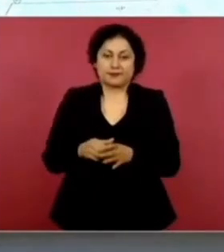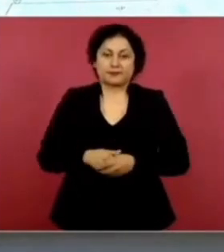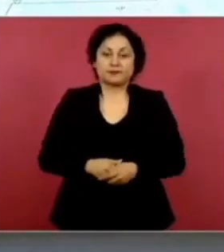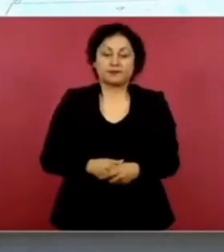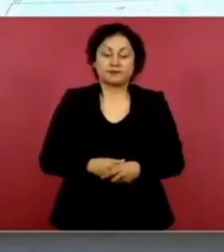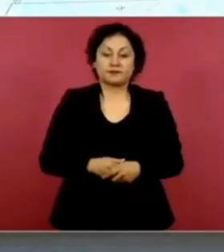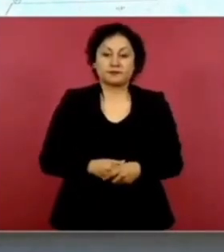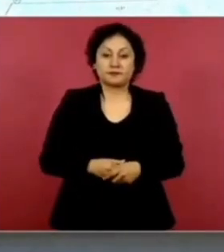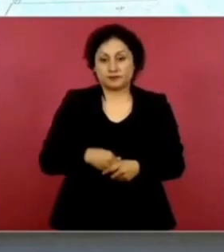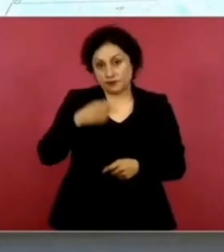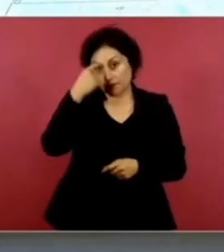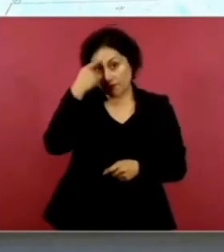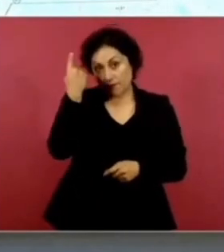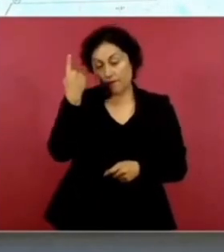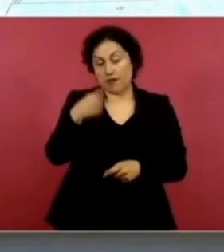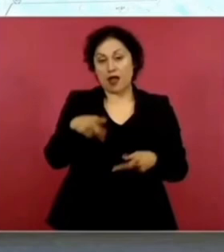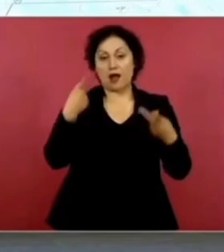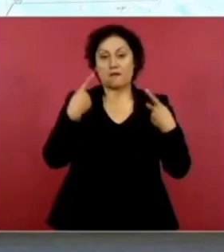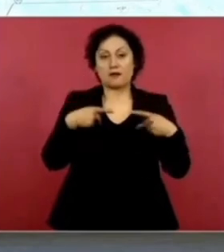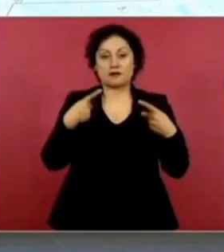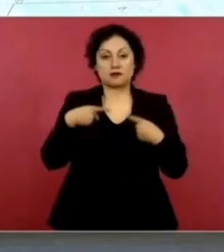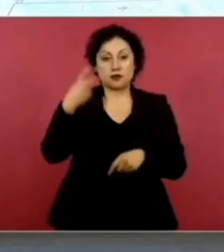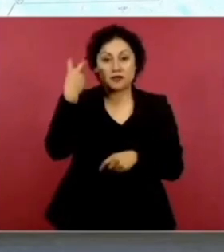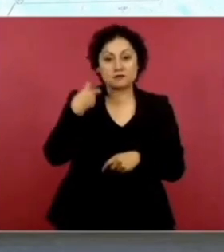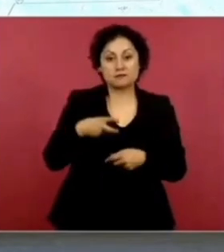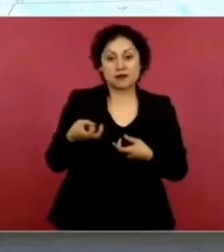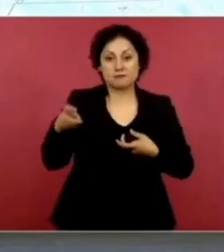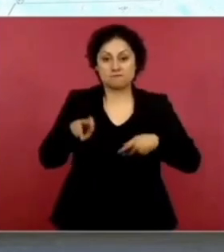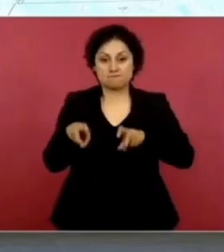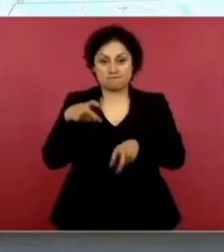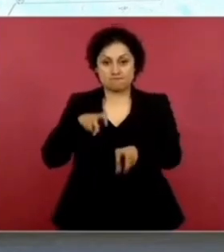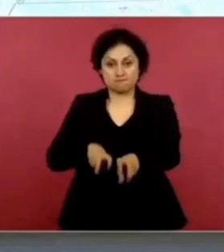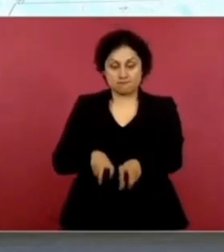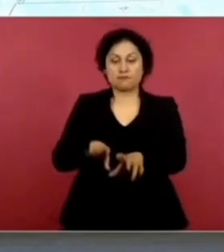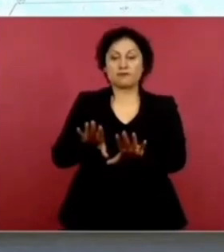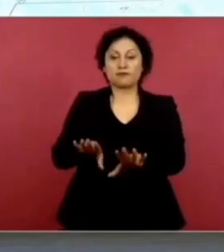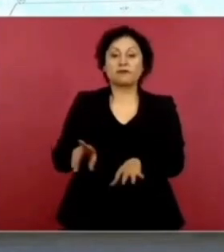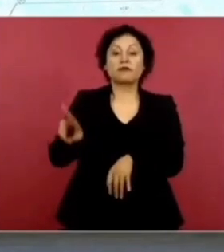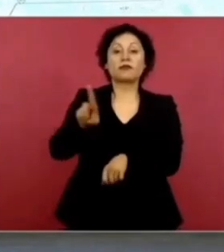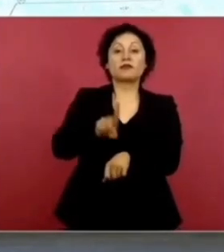De pasajeros. Y el 22 inauguramos.